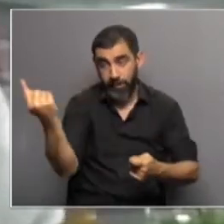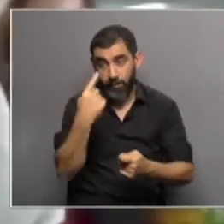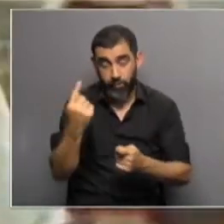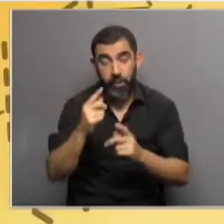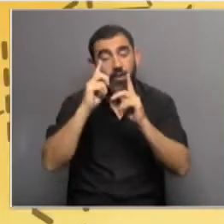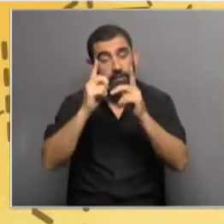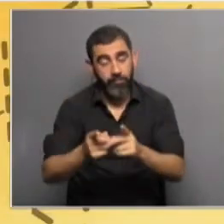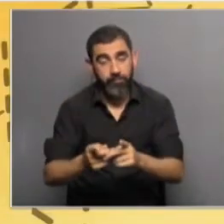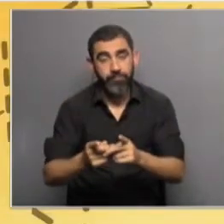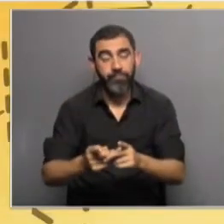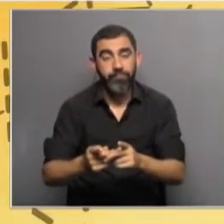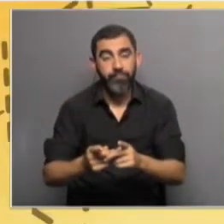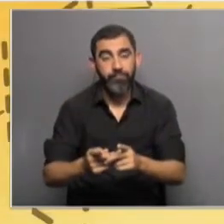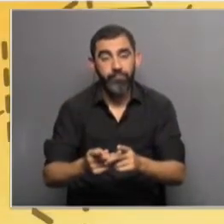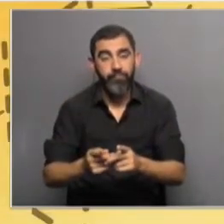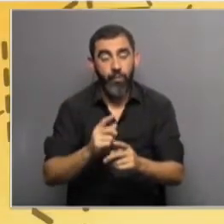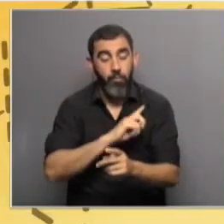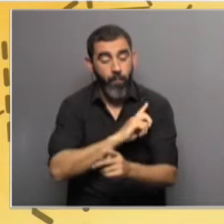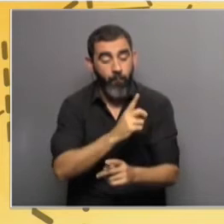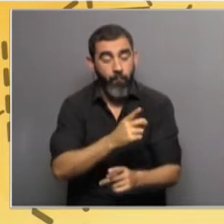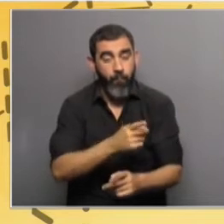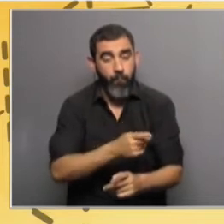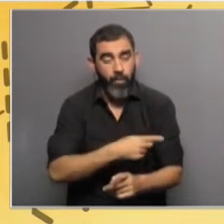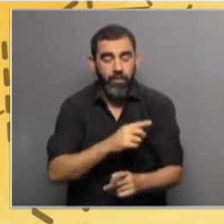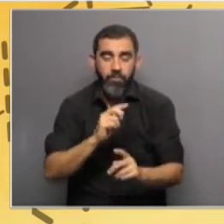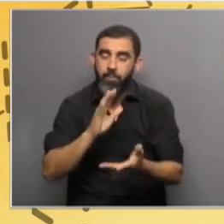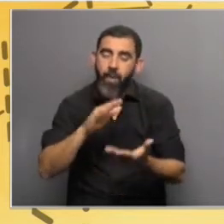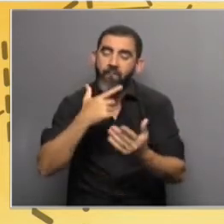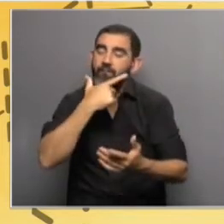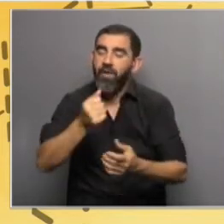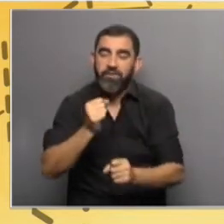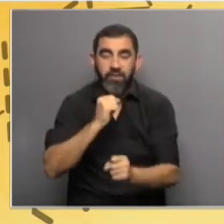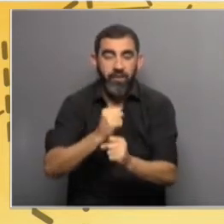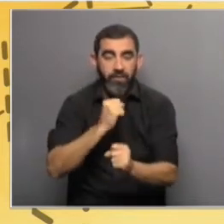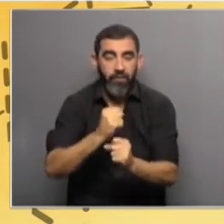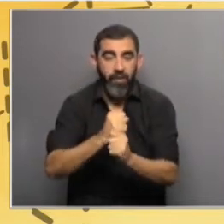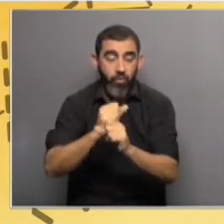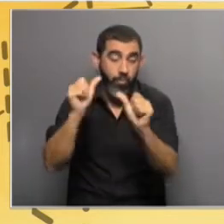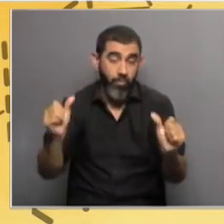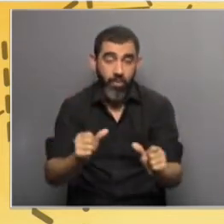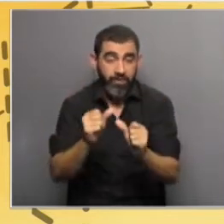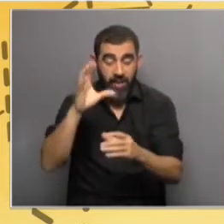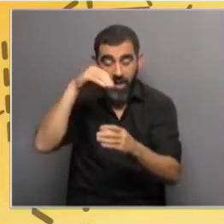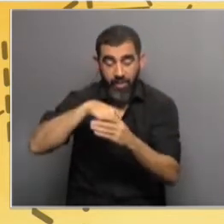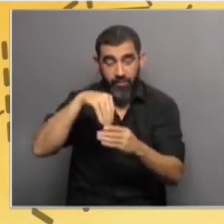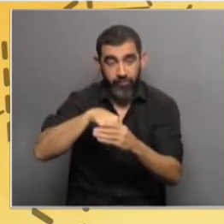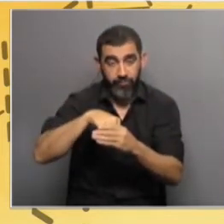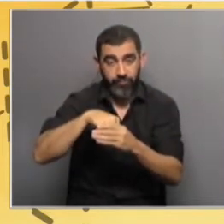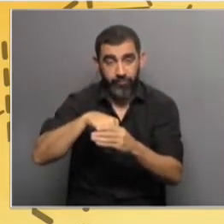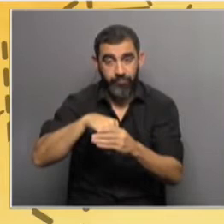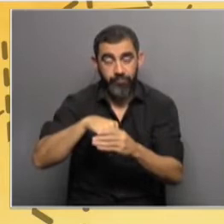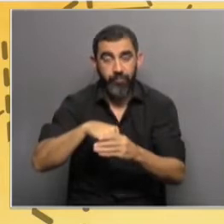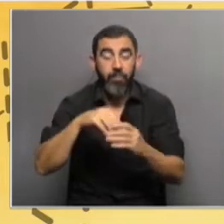también fortalece y facilita el trabajo que hay que hacer a la interna para